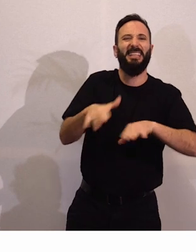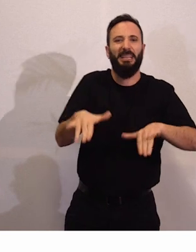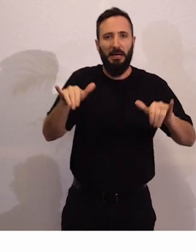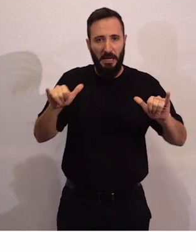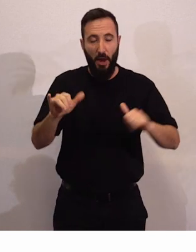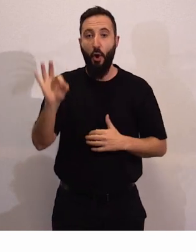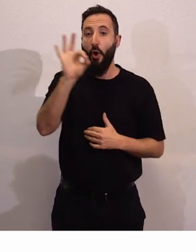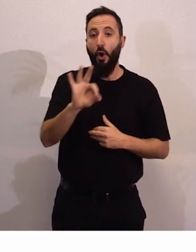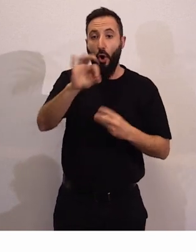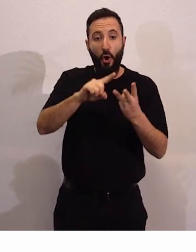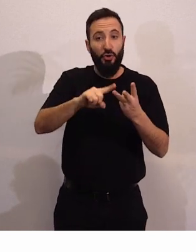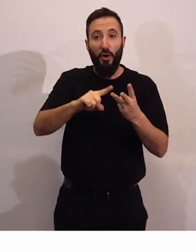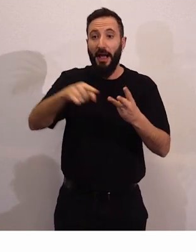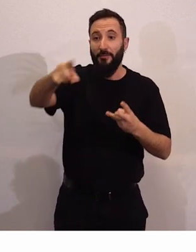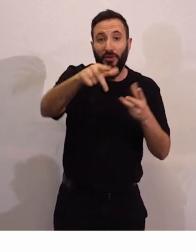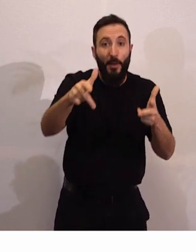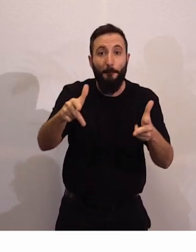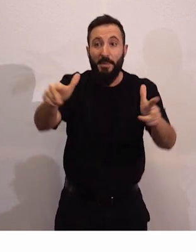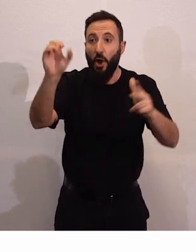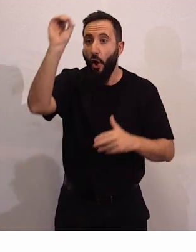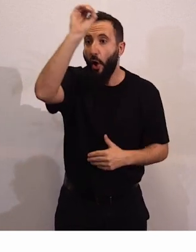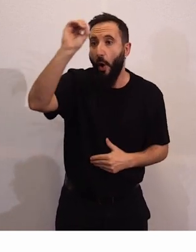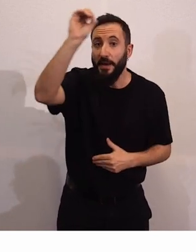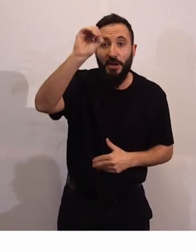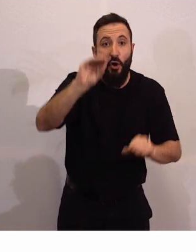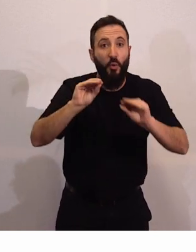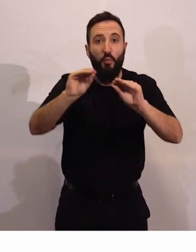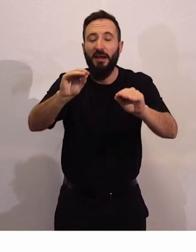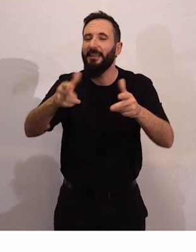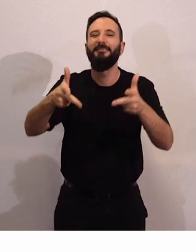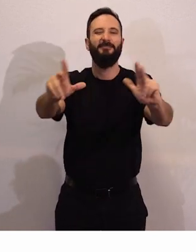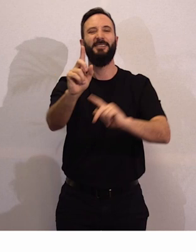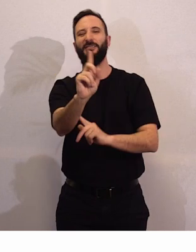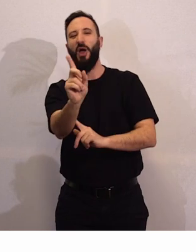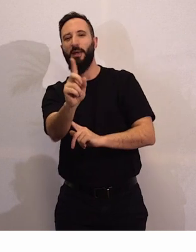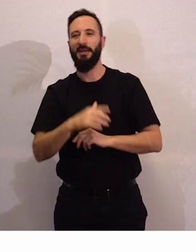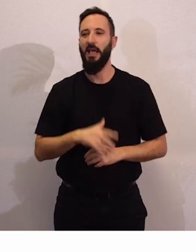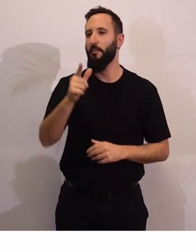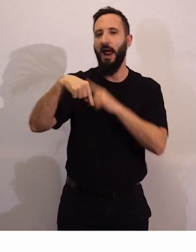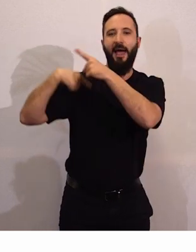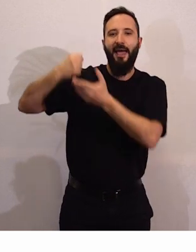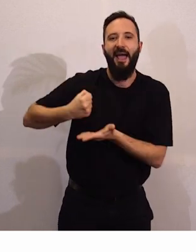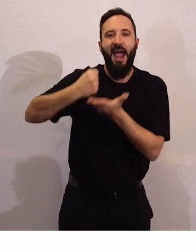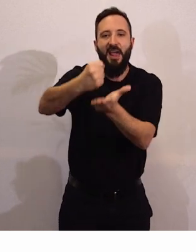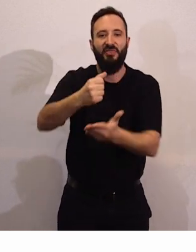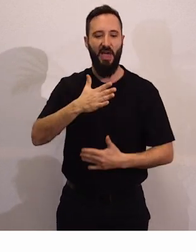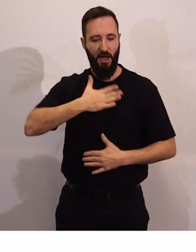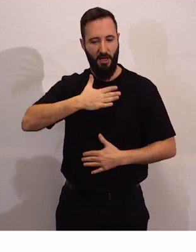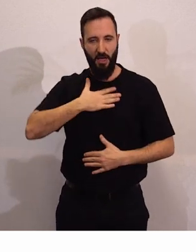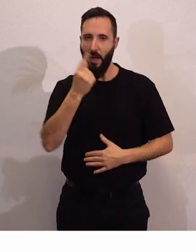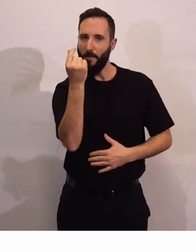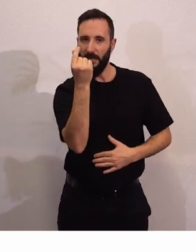aquellas que no os permitían opinar sobre lo que queríais, sobre vuestra herencia, sobre vuestro patrimonio,